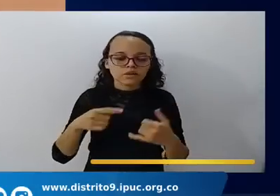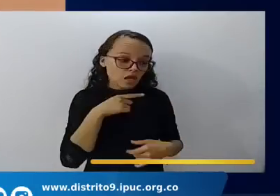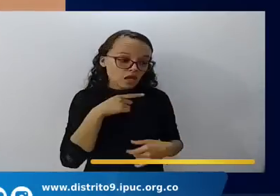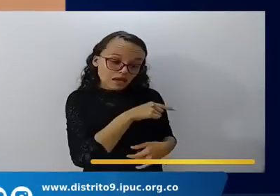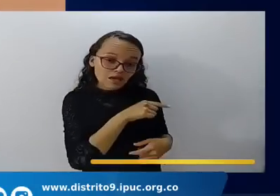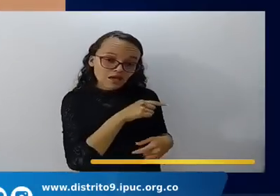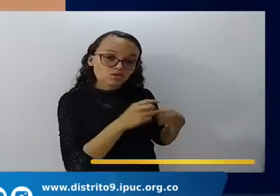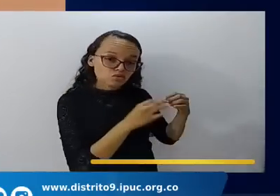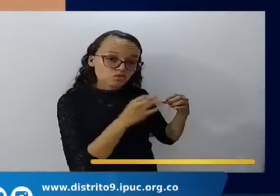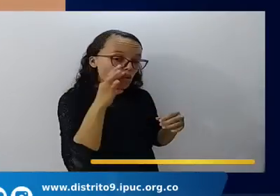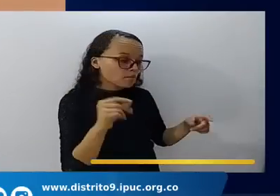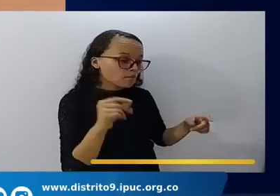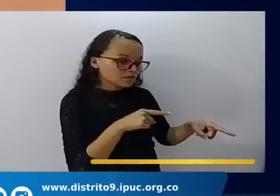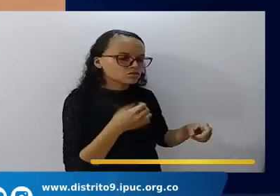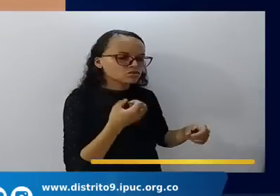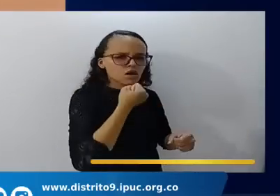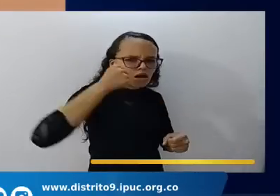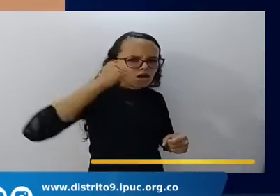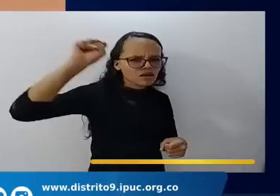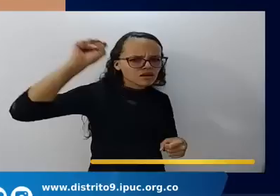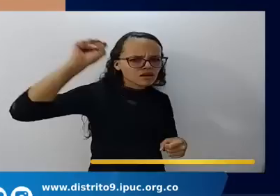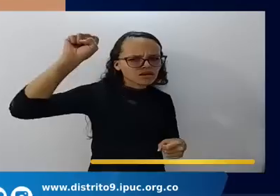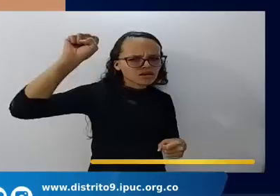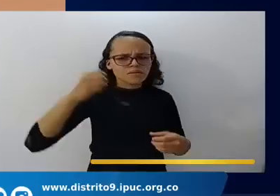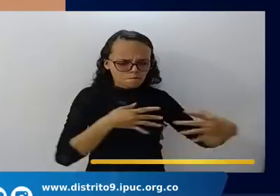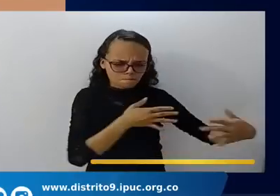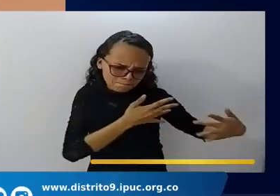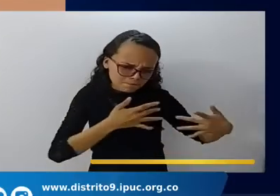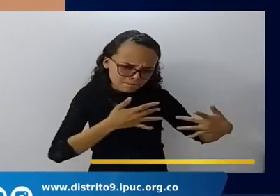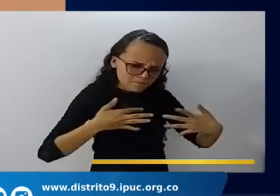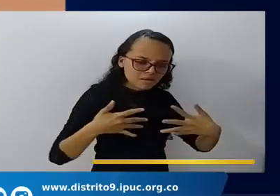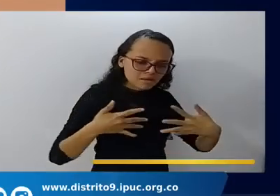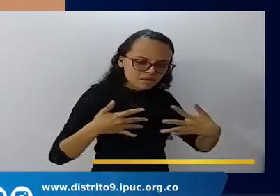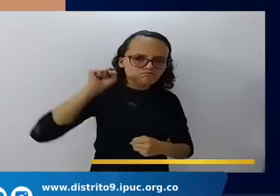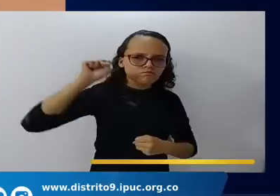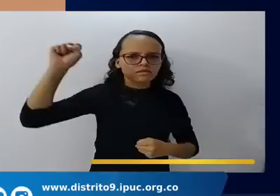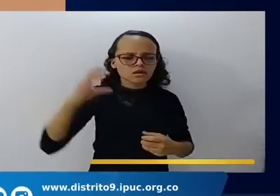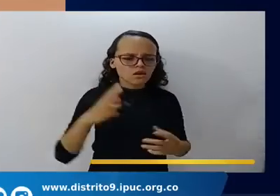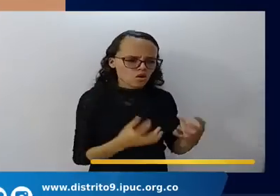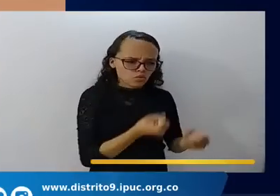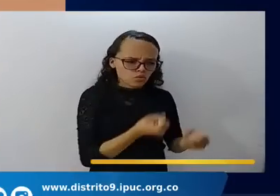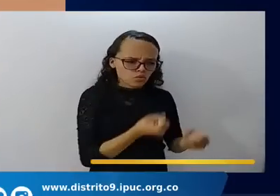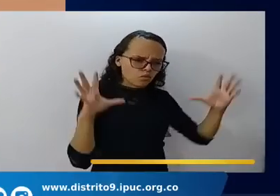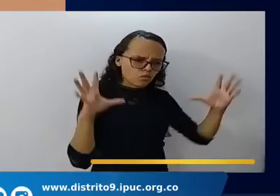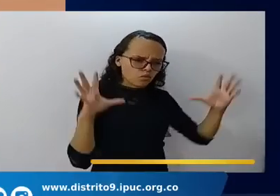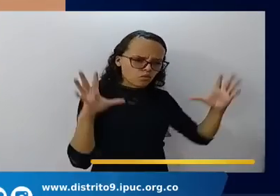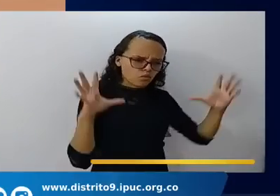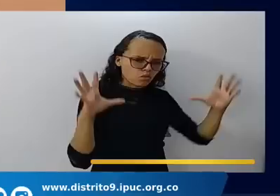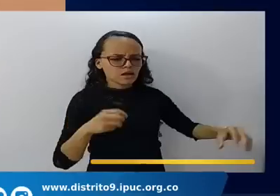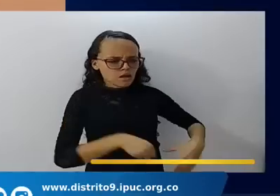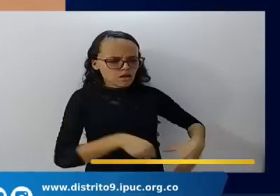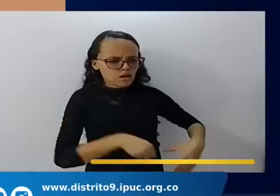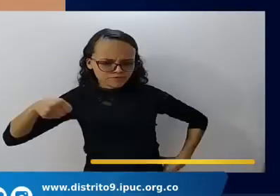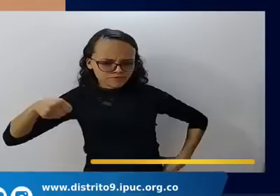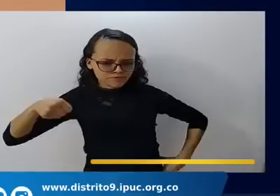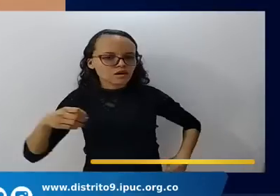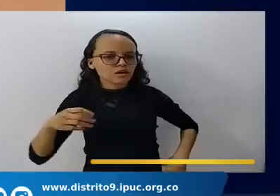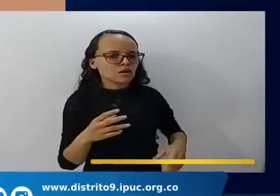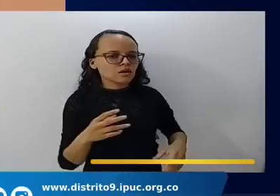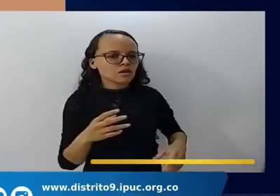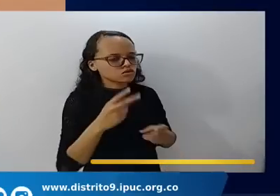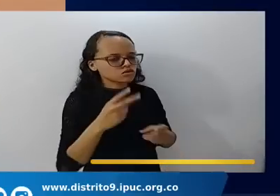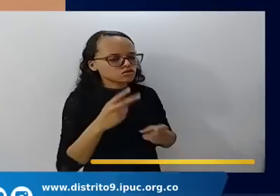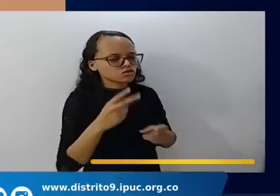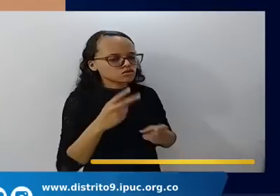justicia alcanzaron promesas taparon bocas de leones apagaron fuegos impetuosos evitaron filo de espada sacaron fuerzas de